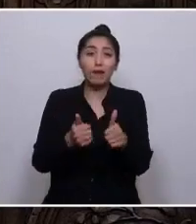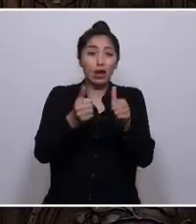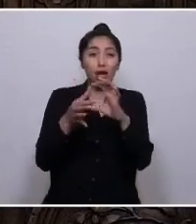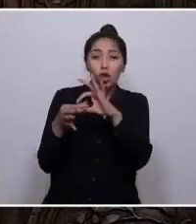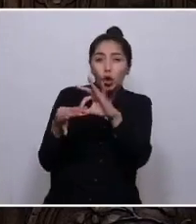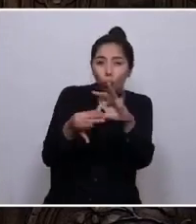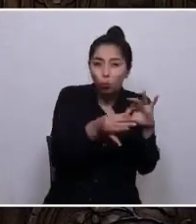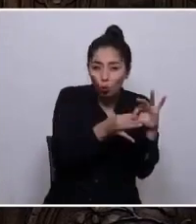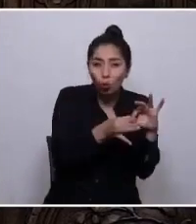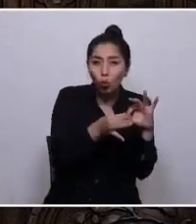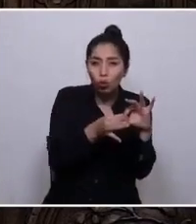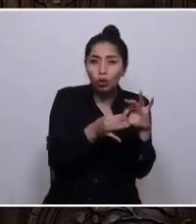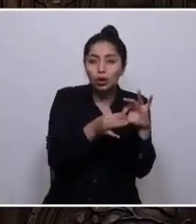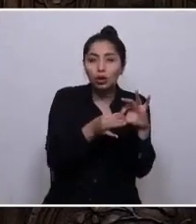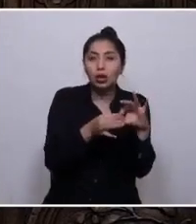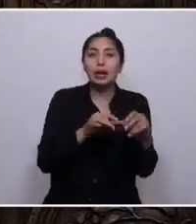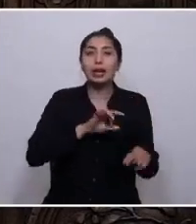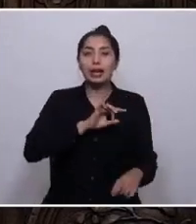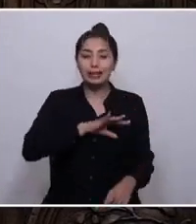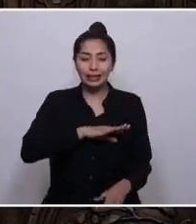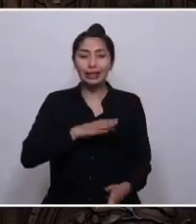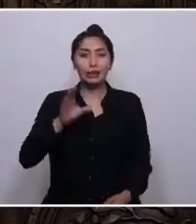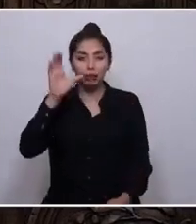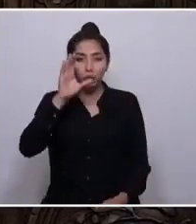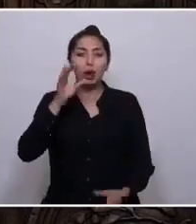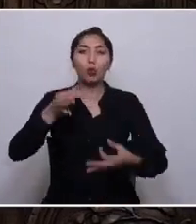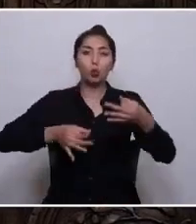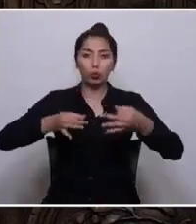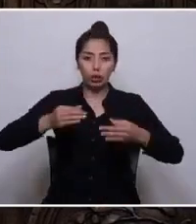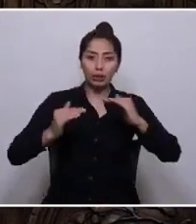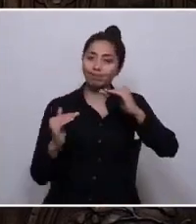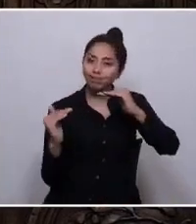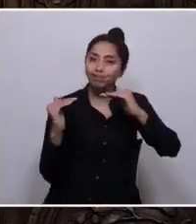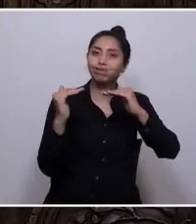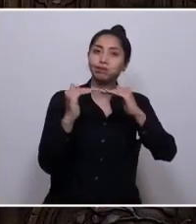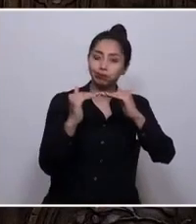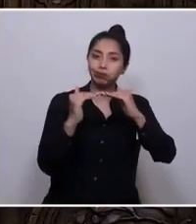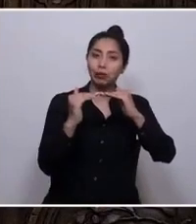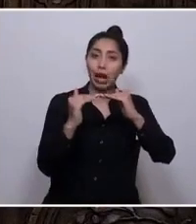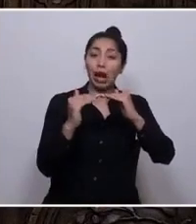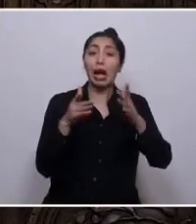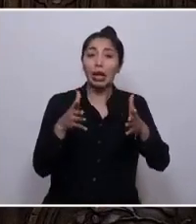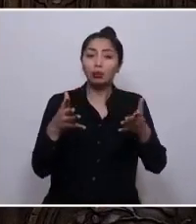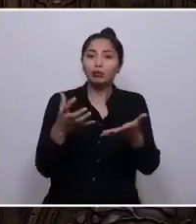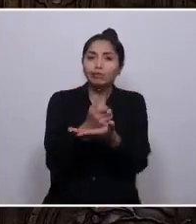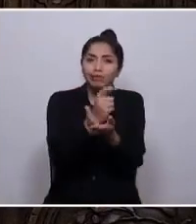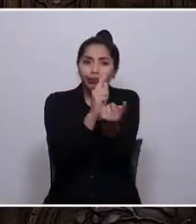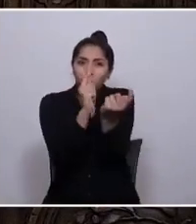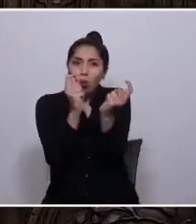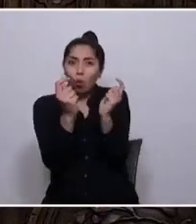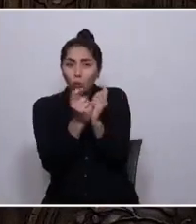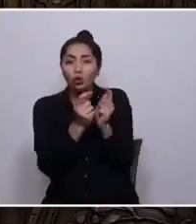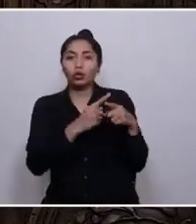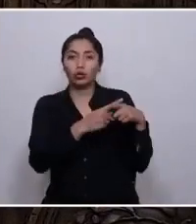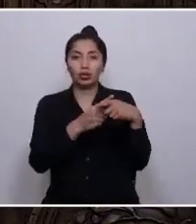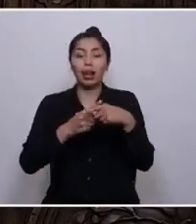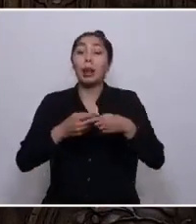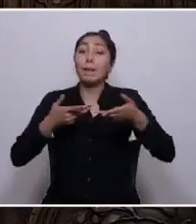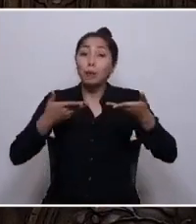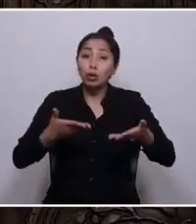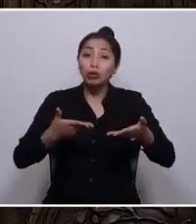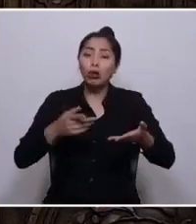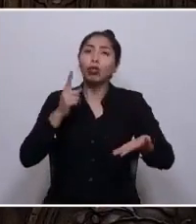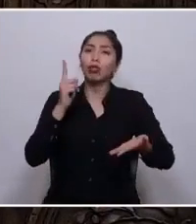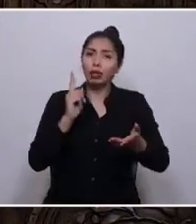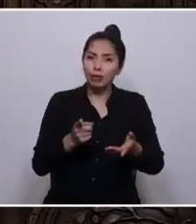que busca justicia y equidad y así provocar la tan anhelada transformación social. Es por ello que debemos